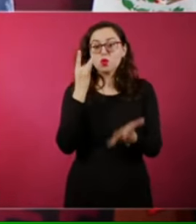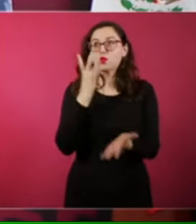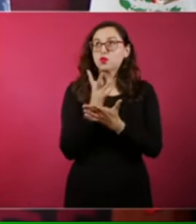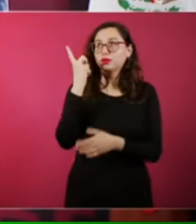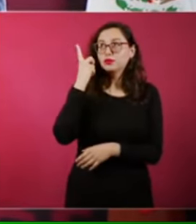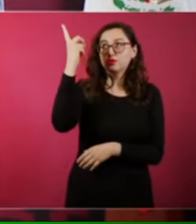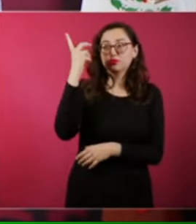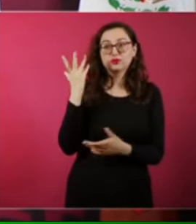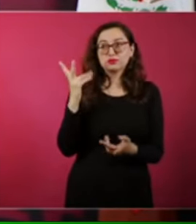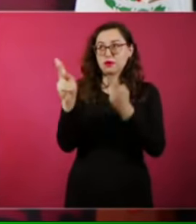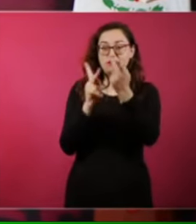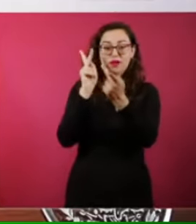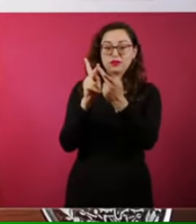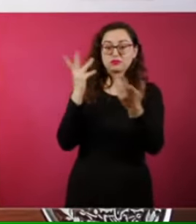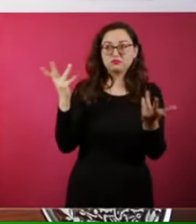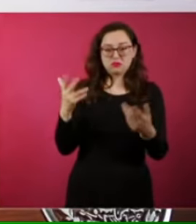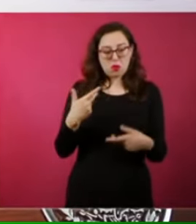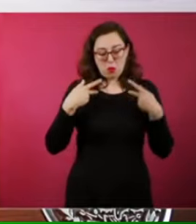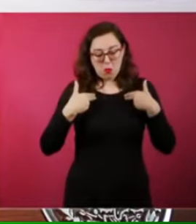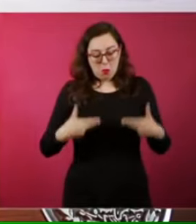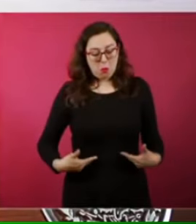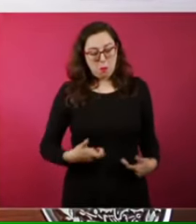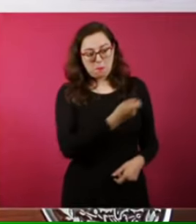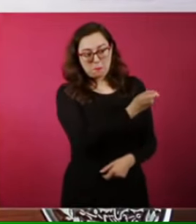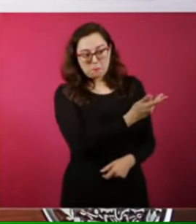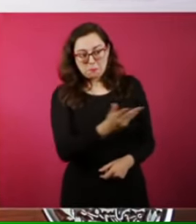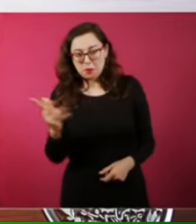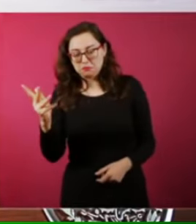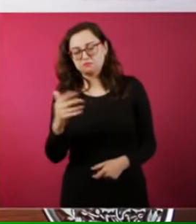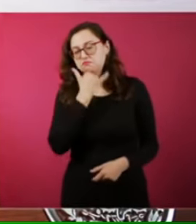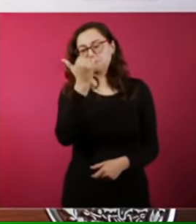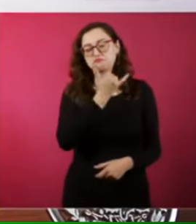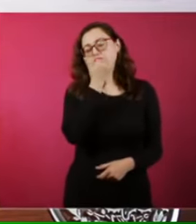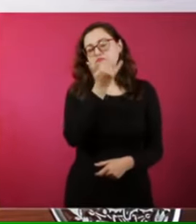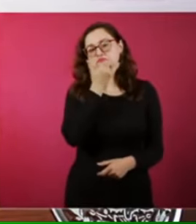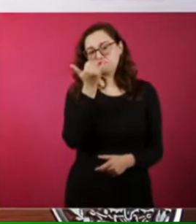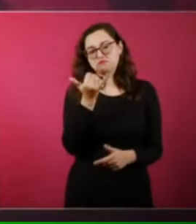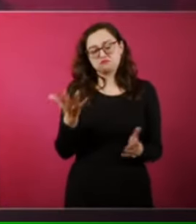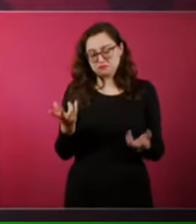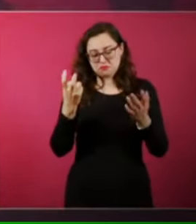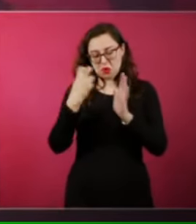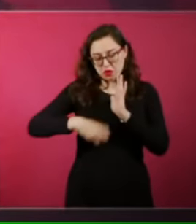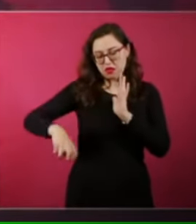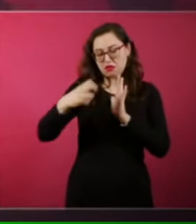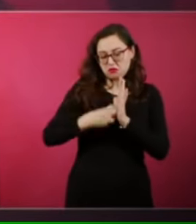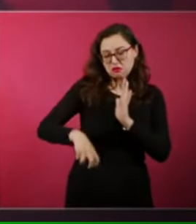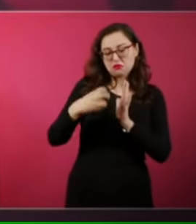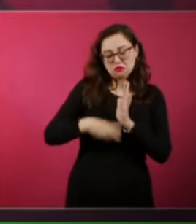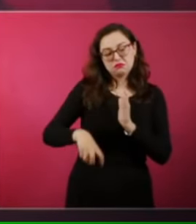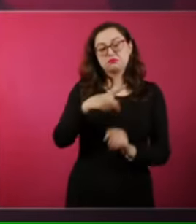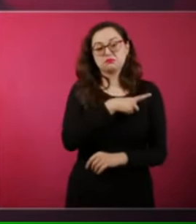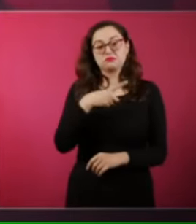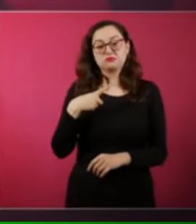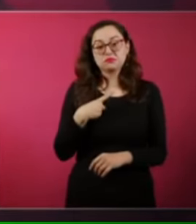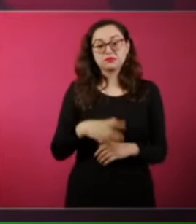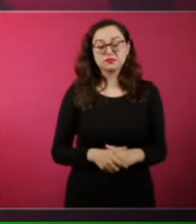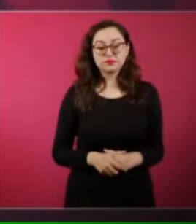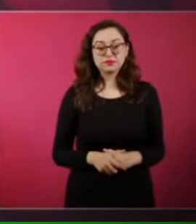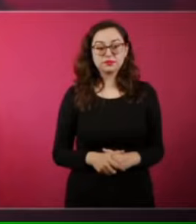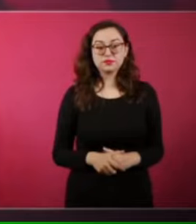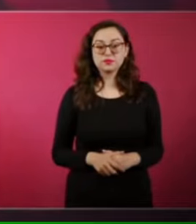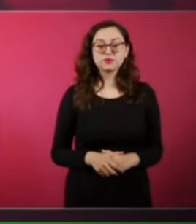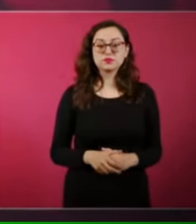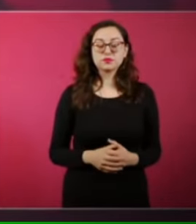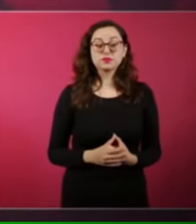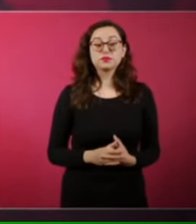es perfecto, los seres humanos somos perfectibles y cometemos errores. Entonces, el caso de